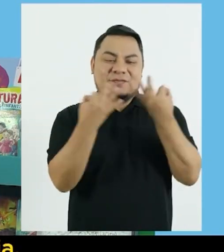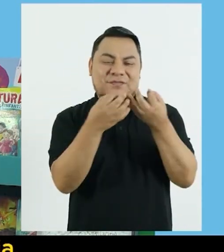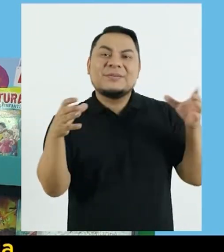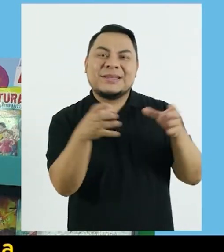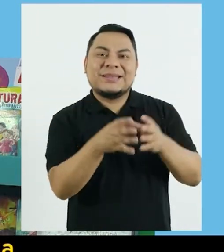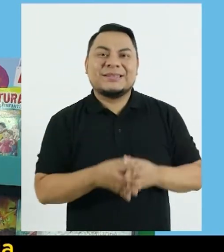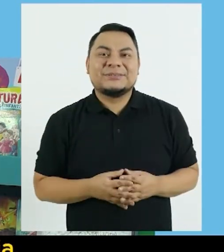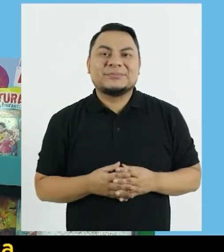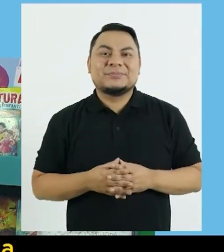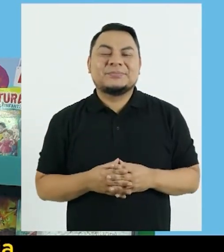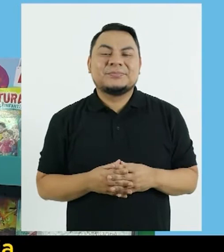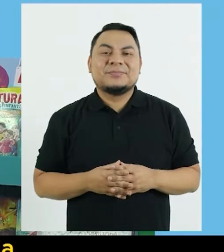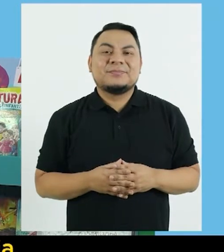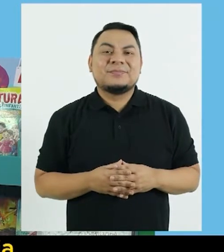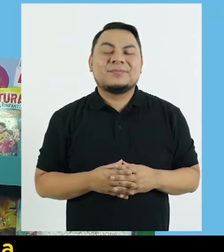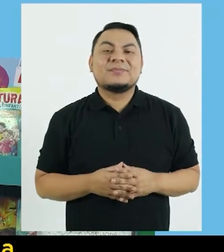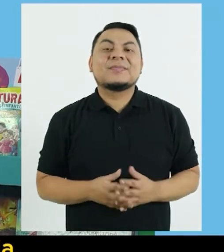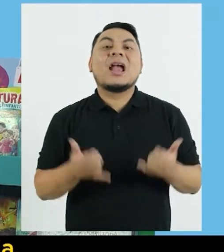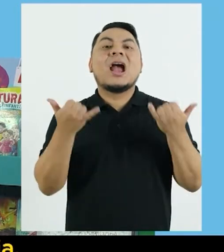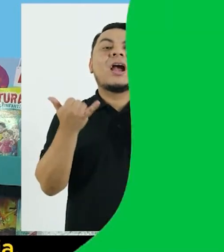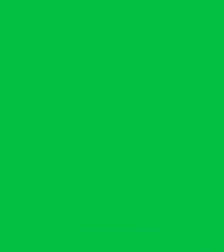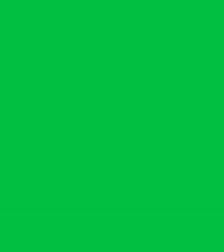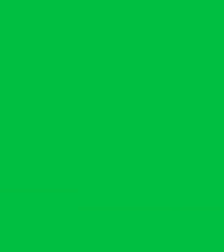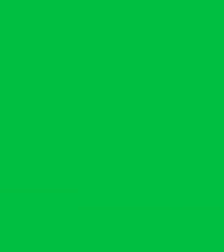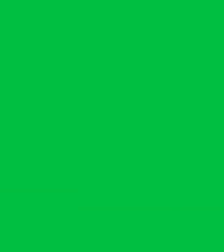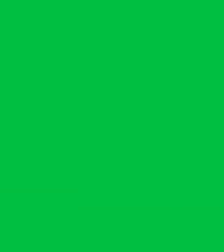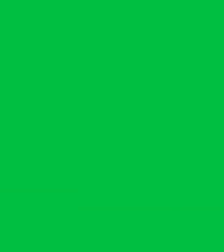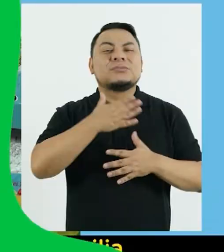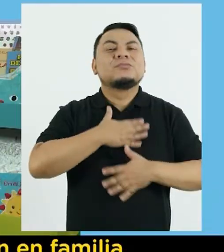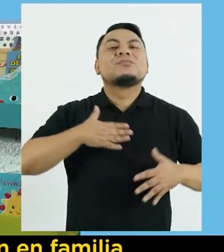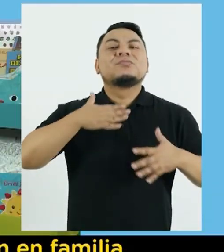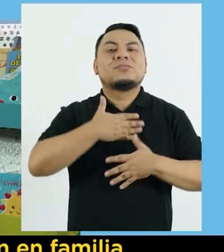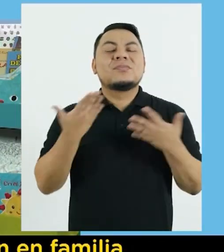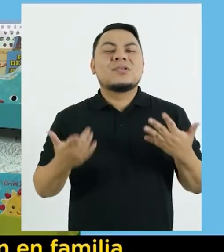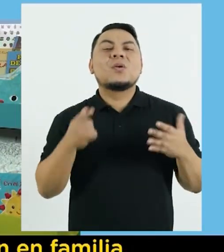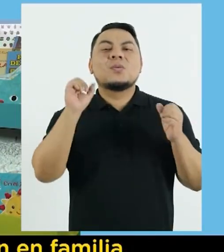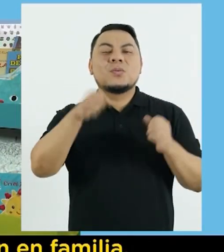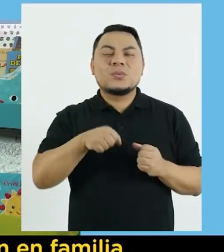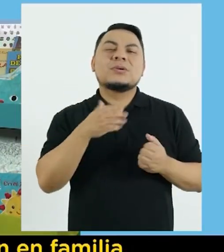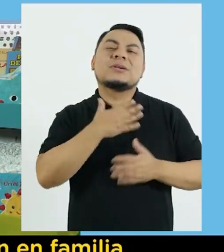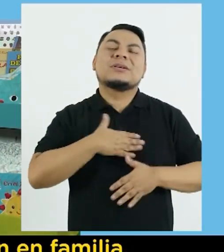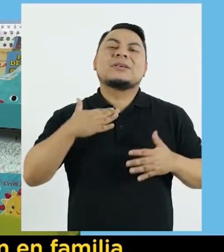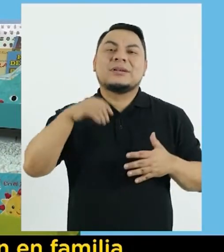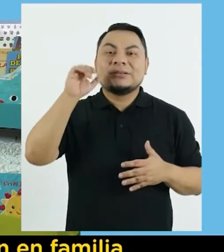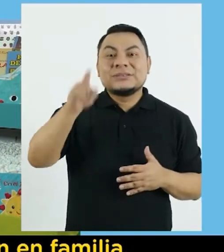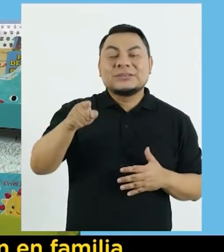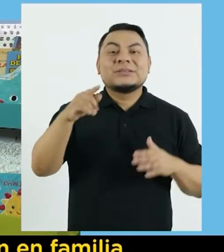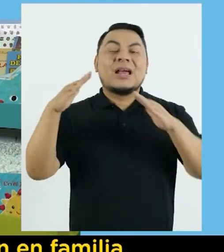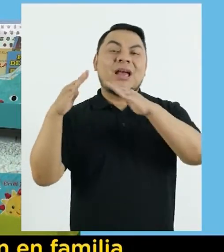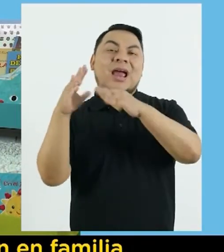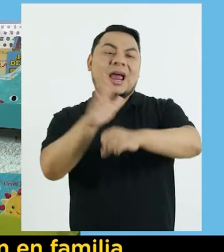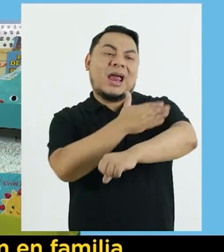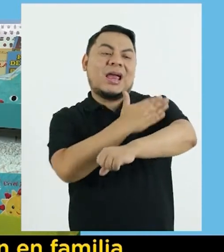de un momento especial en familia Ahora disfrutemos de una